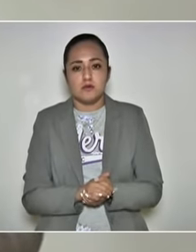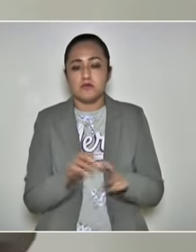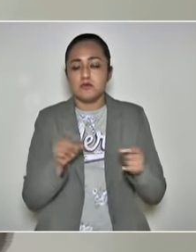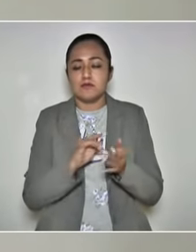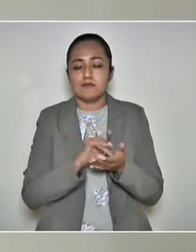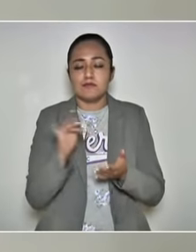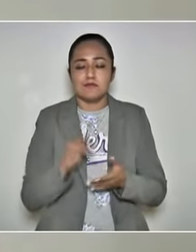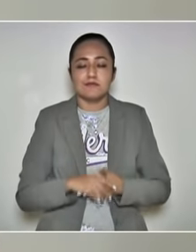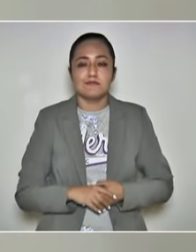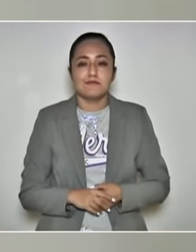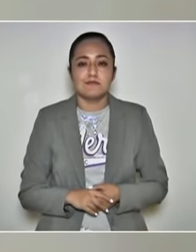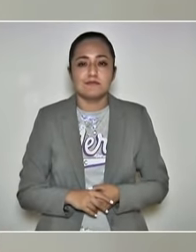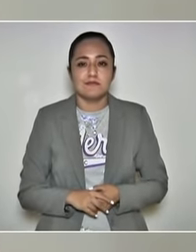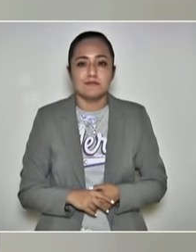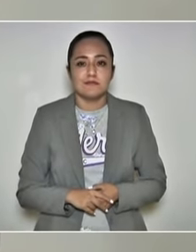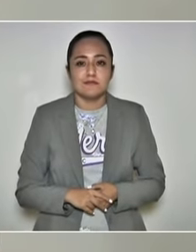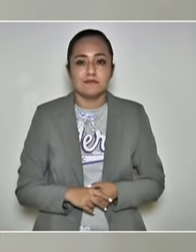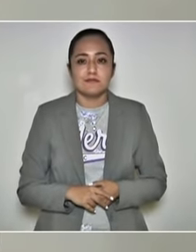Ale. Buen día.